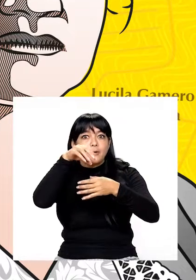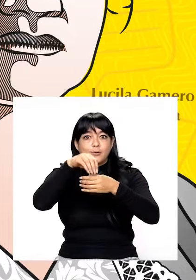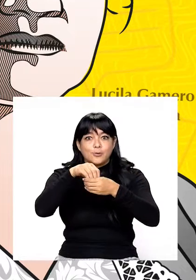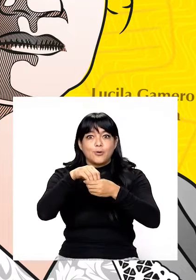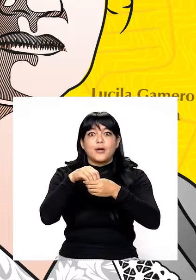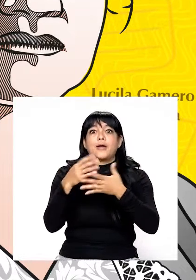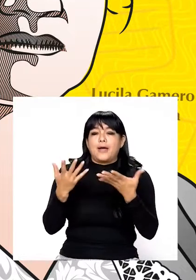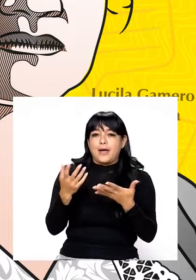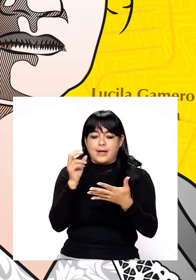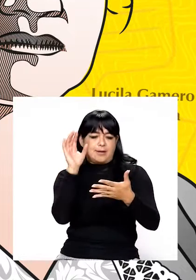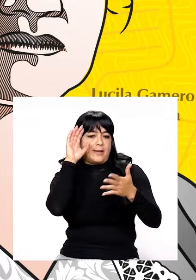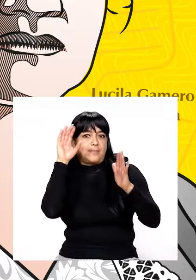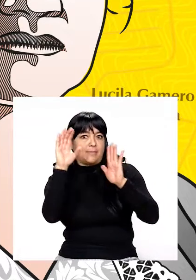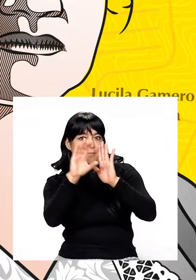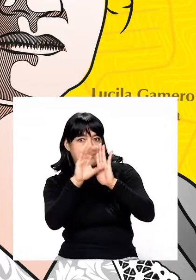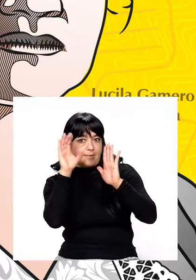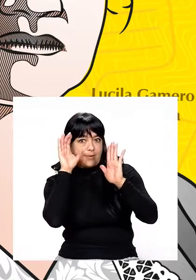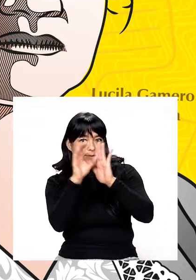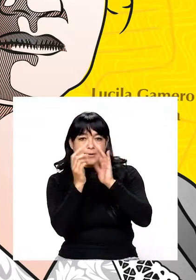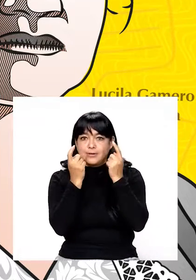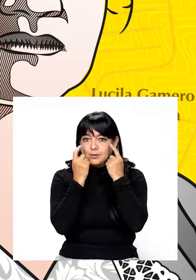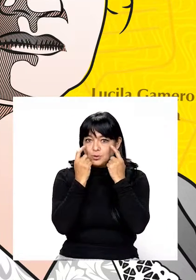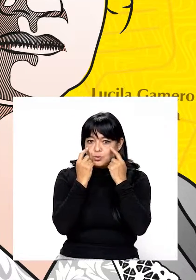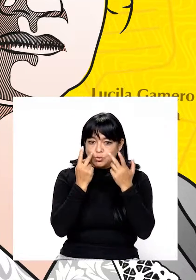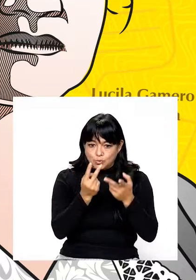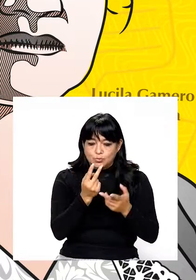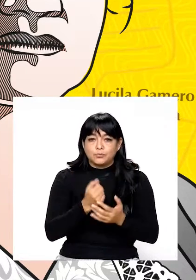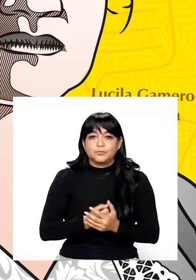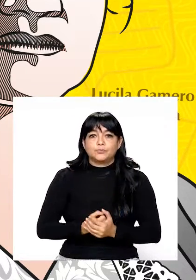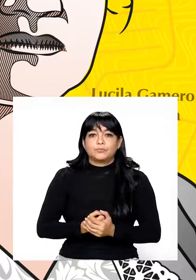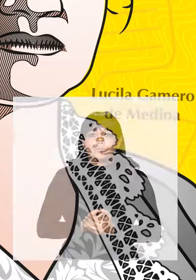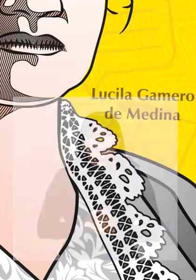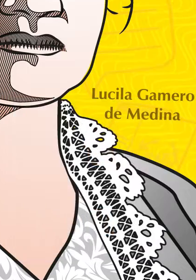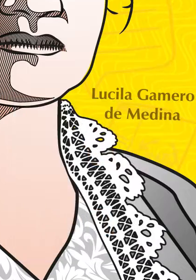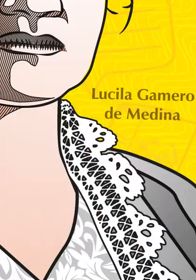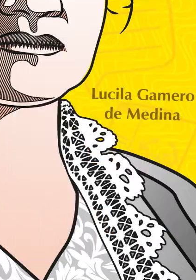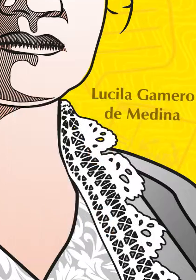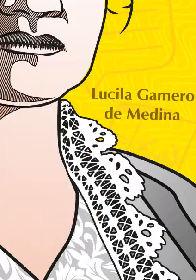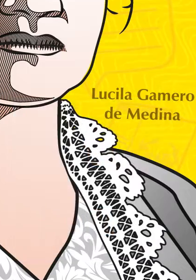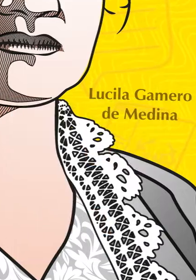texto leído, incluyendo la interpretación de imágenes visuales.